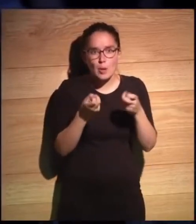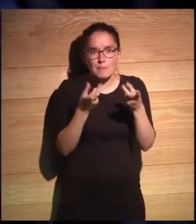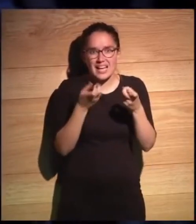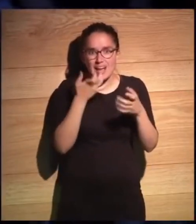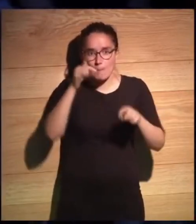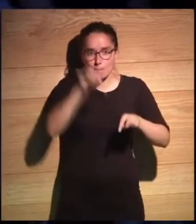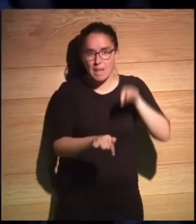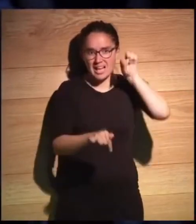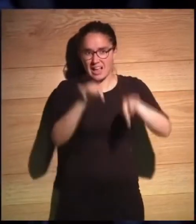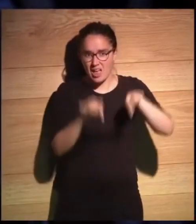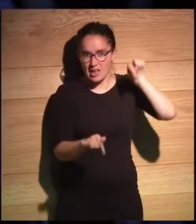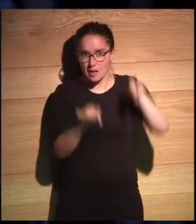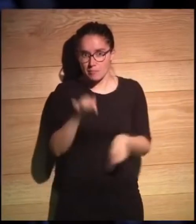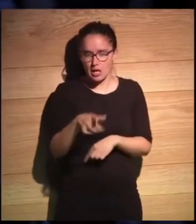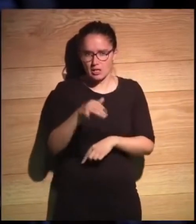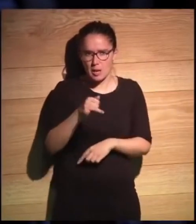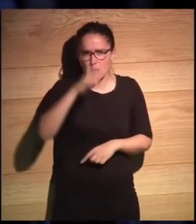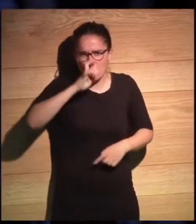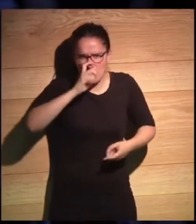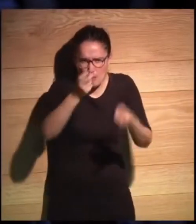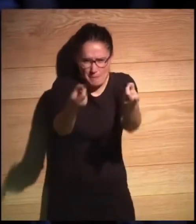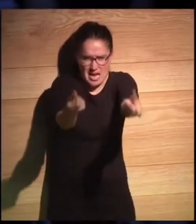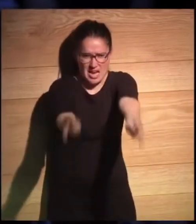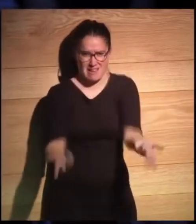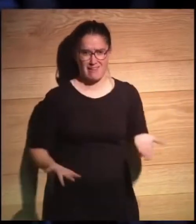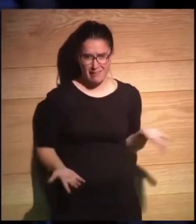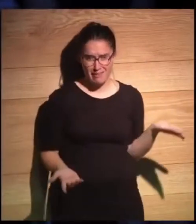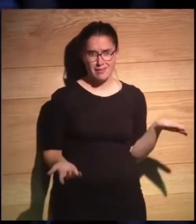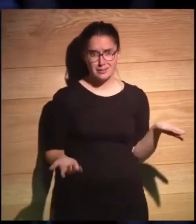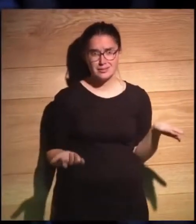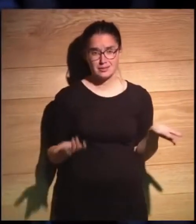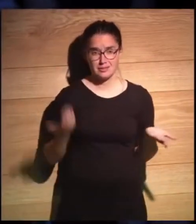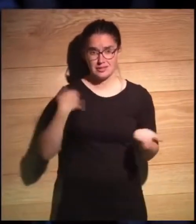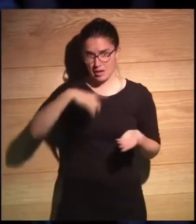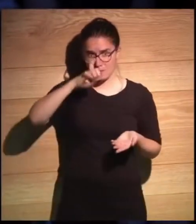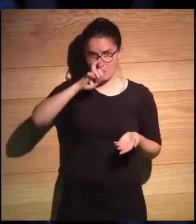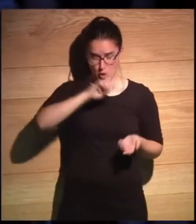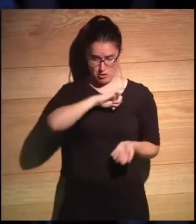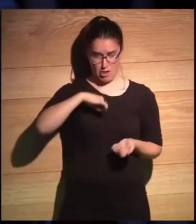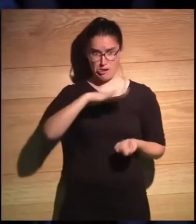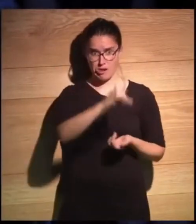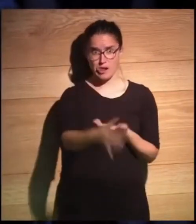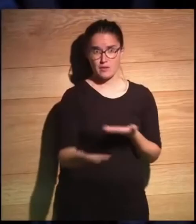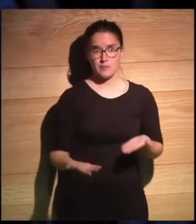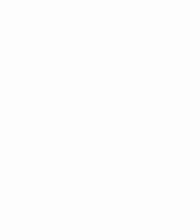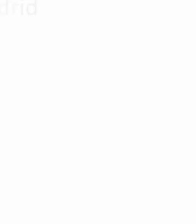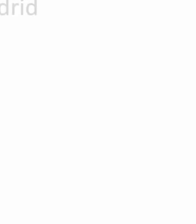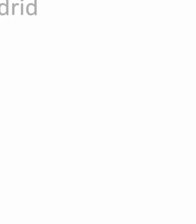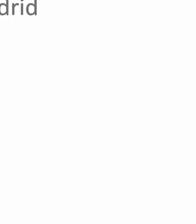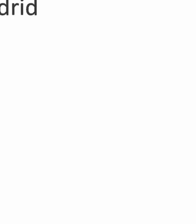ordenador? Y es que tiene memoria. Venga, ¿para qué quieres la memoria? Ya tienes la tuya. Y decíamos, no, bueno.